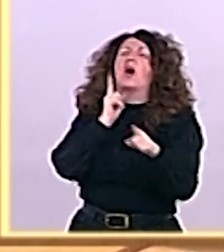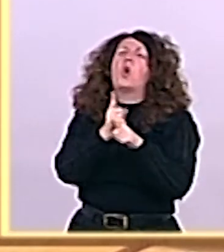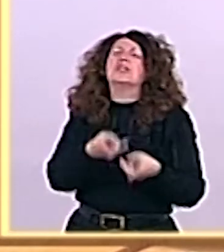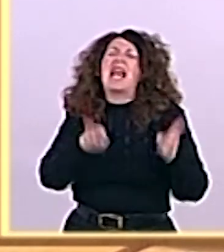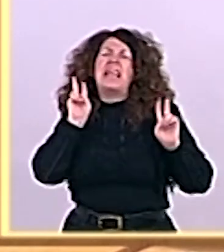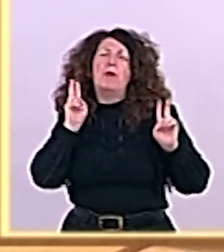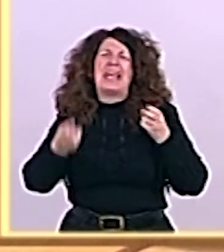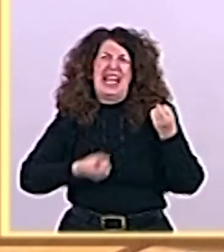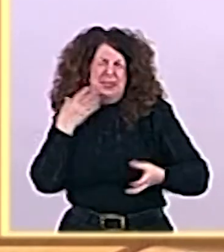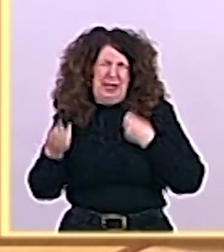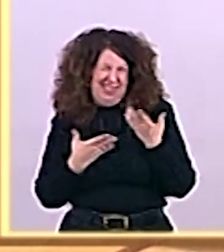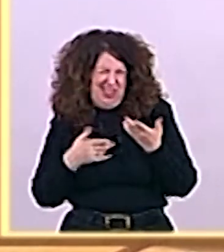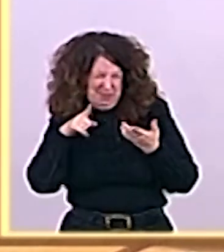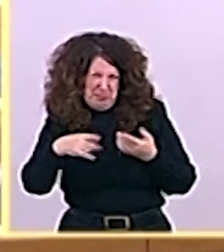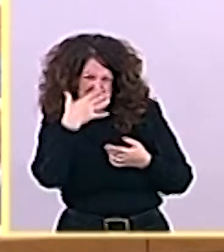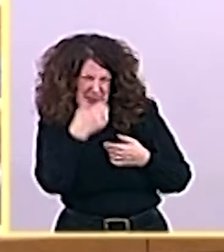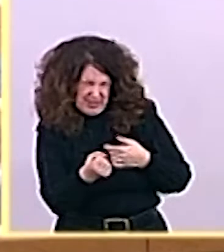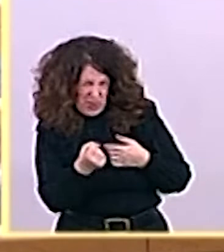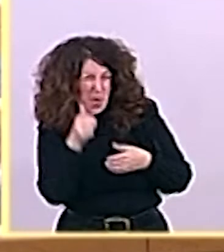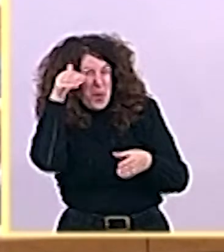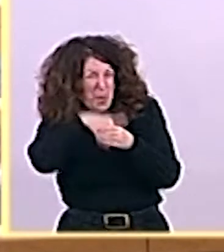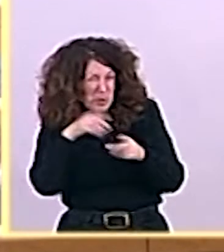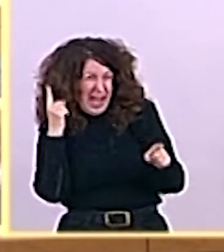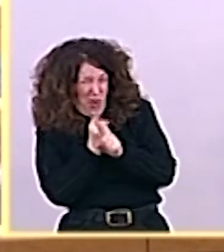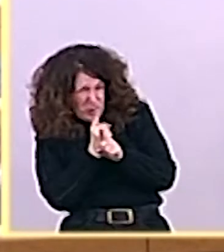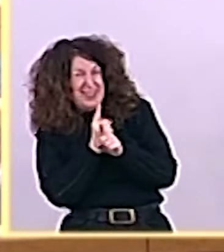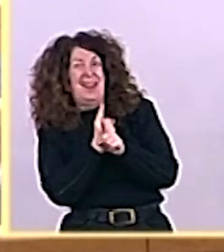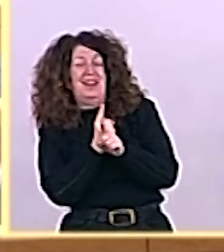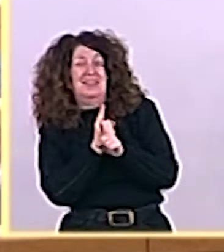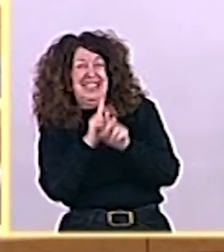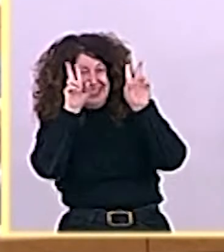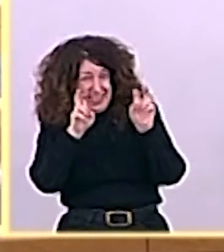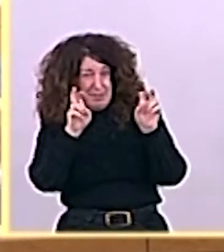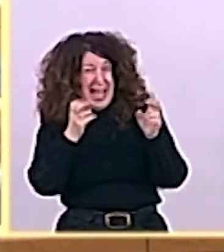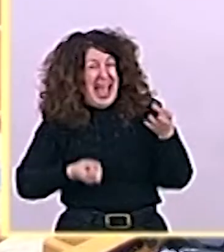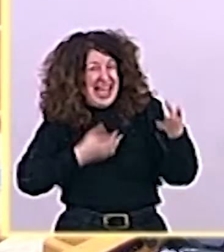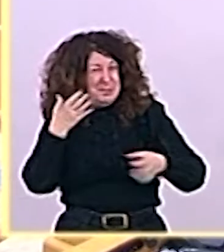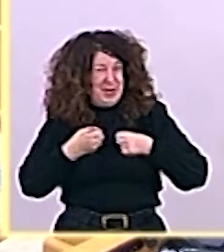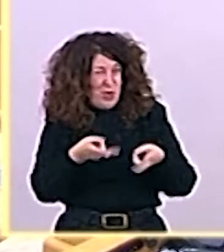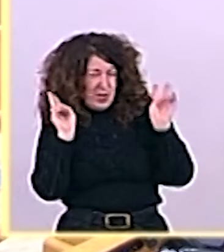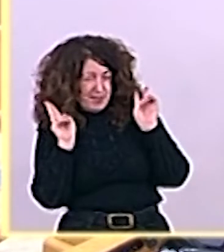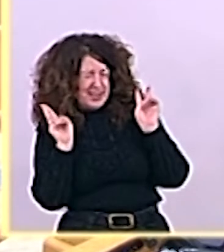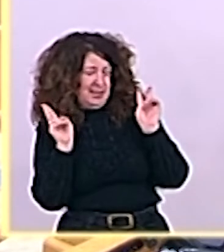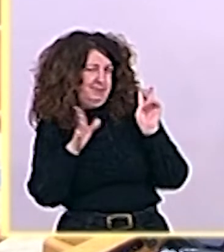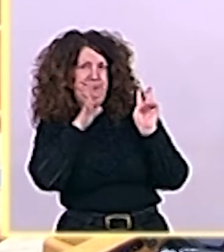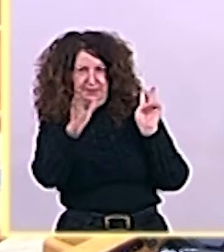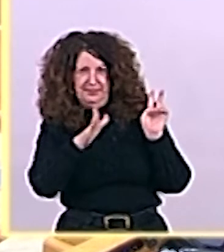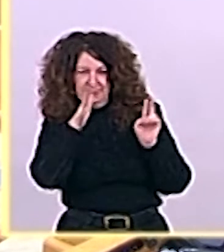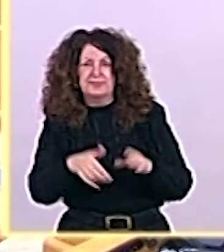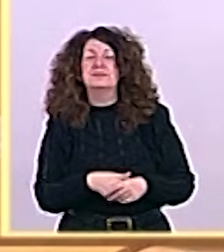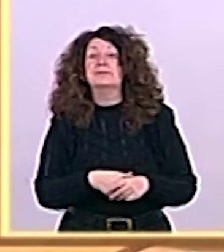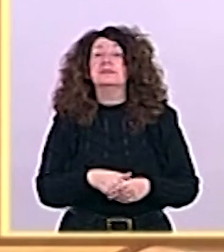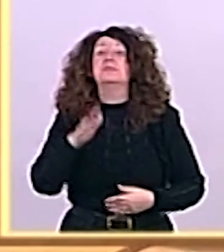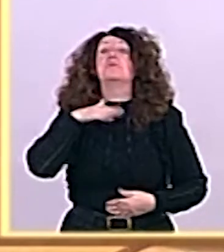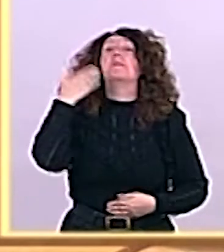contra de la libertad de expresión? Y mañana se va a ir a Marruecos con la mitad de su gobierno